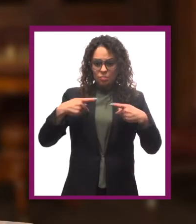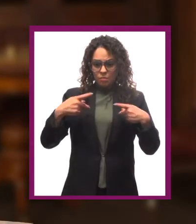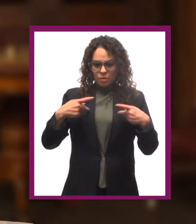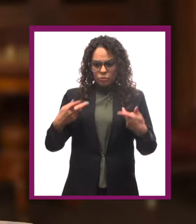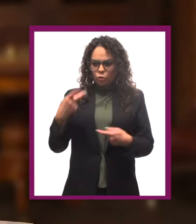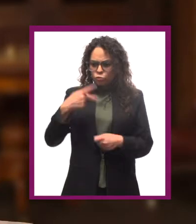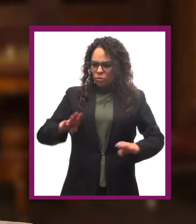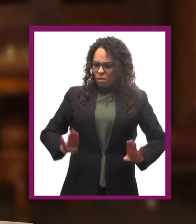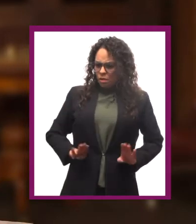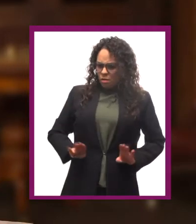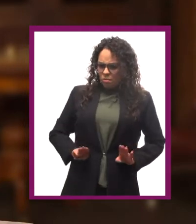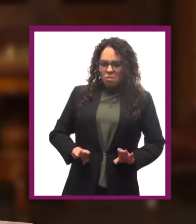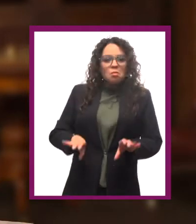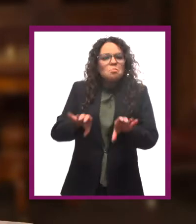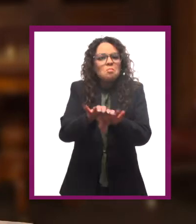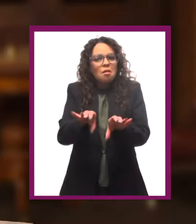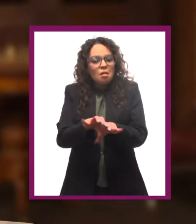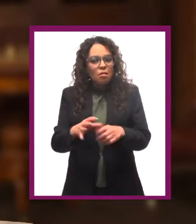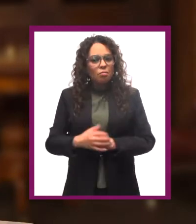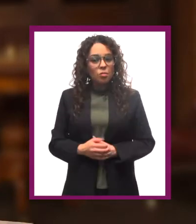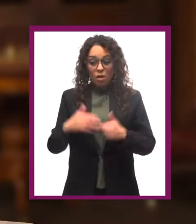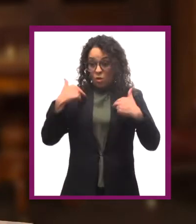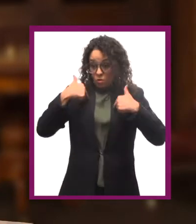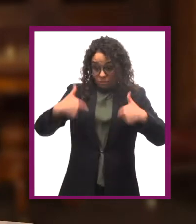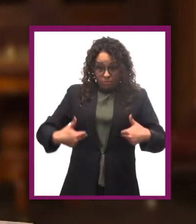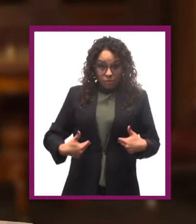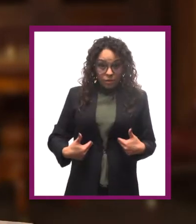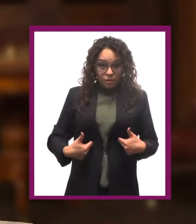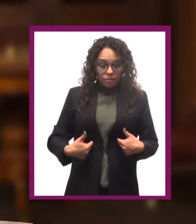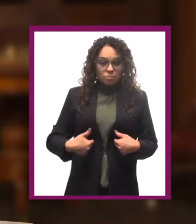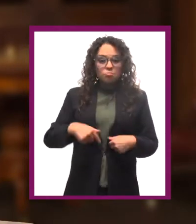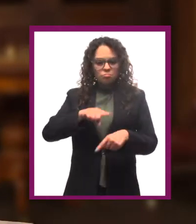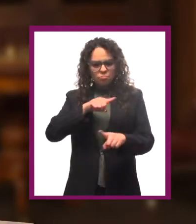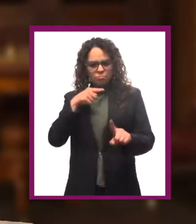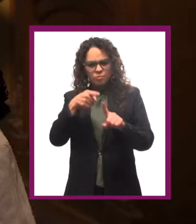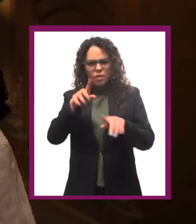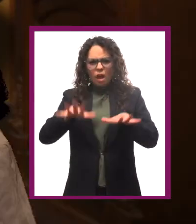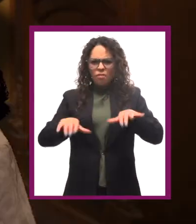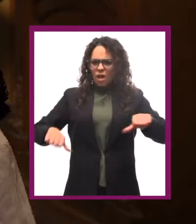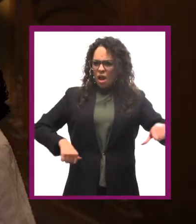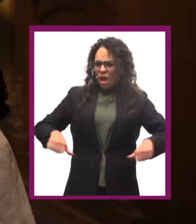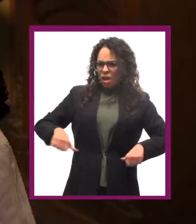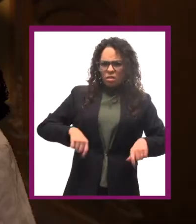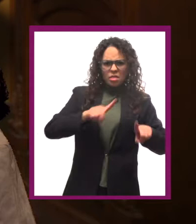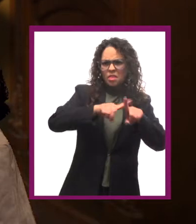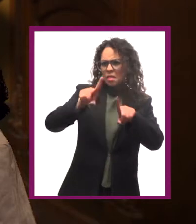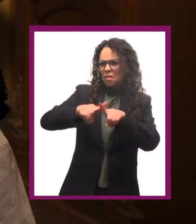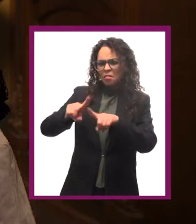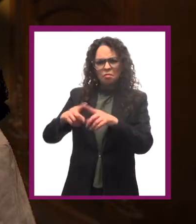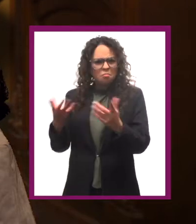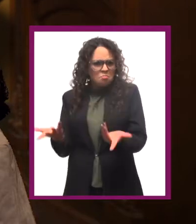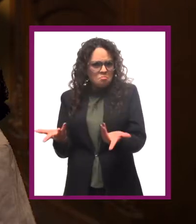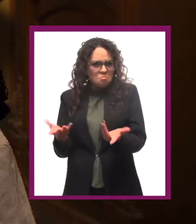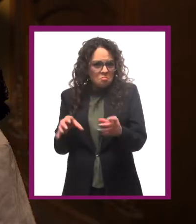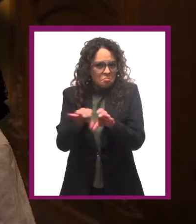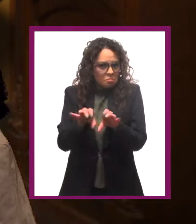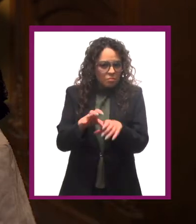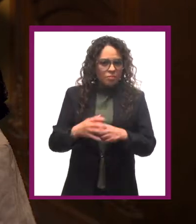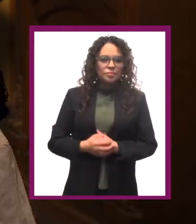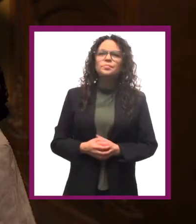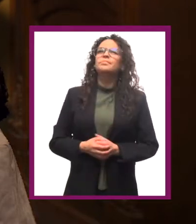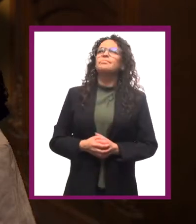temperamento tiene una persona? ¿Por qué los seres humanos se comportan de determinada manera y no de otra?